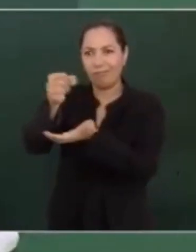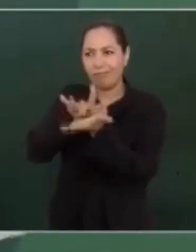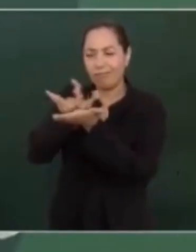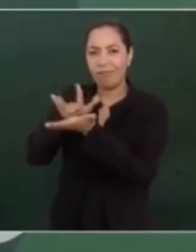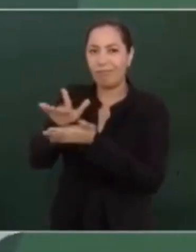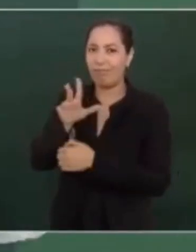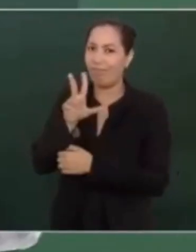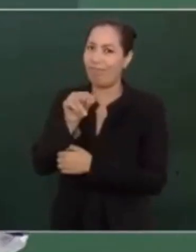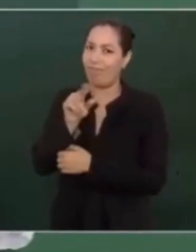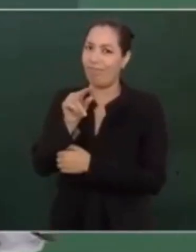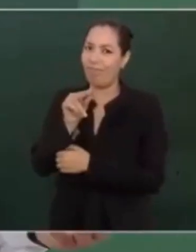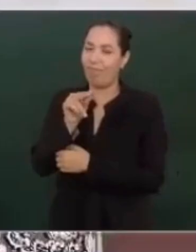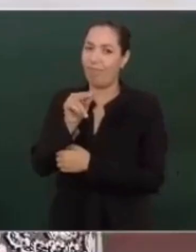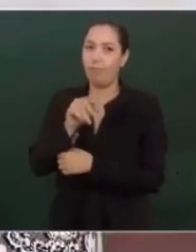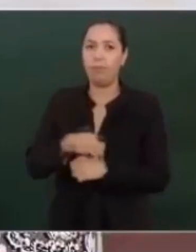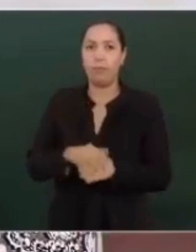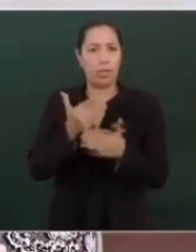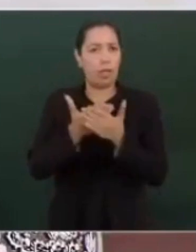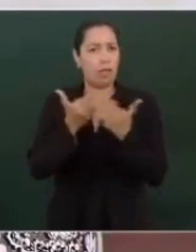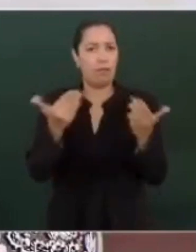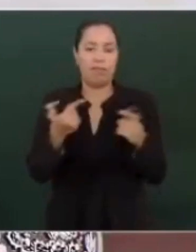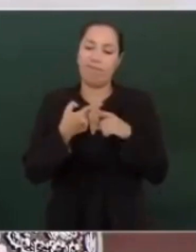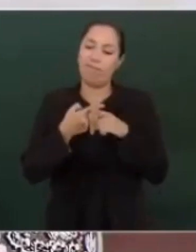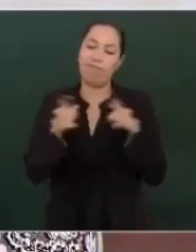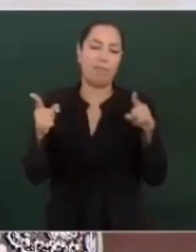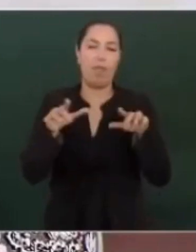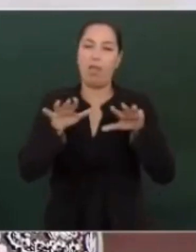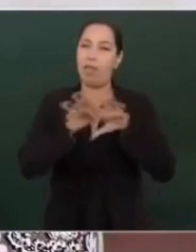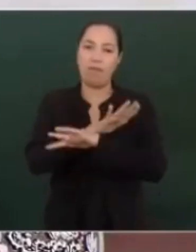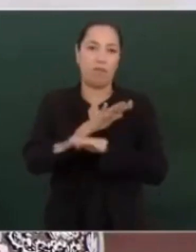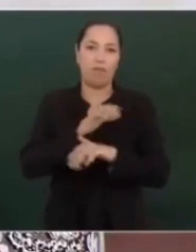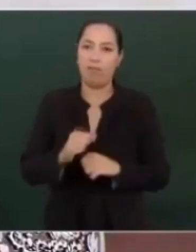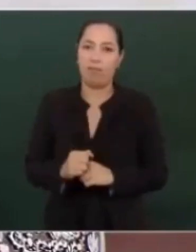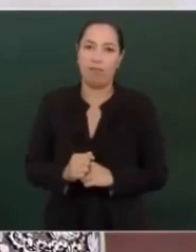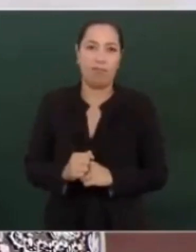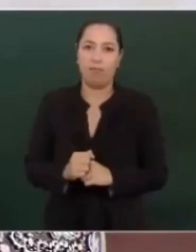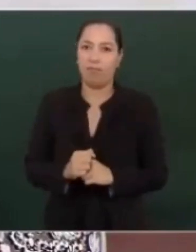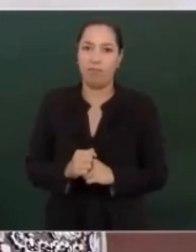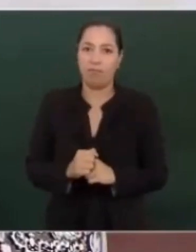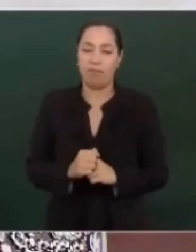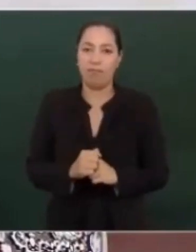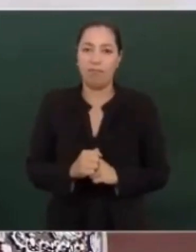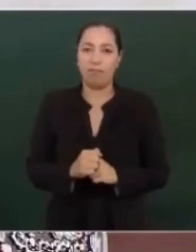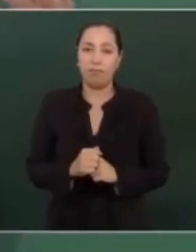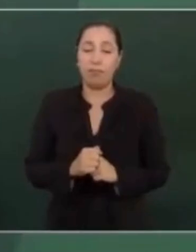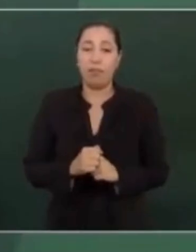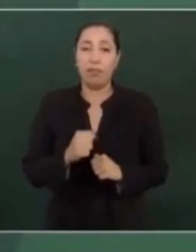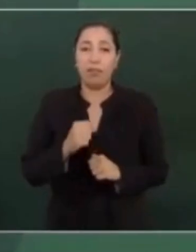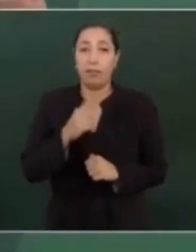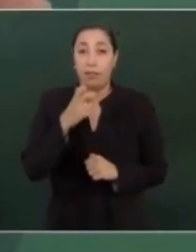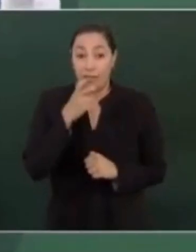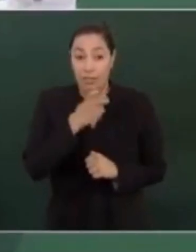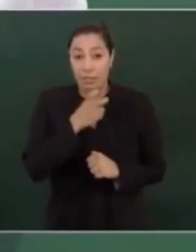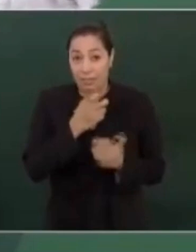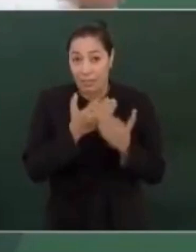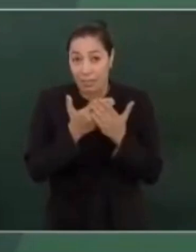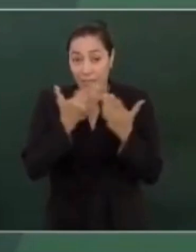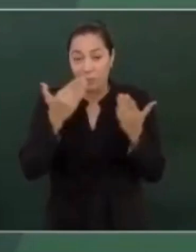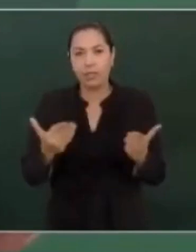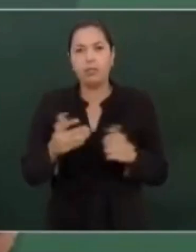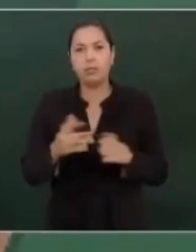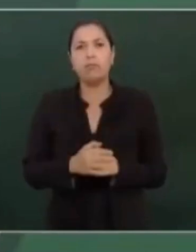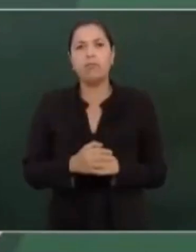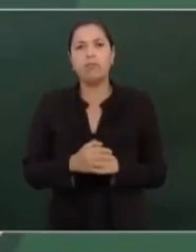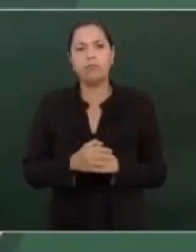Y ahora no es así, ahora es